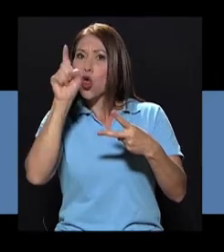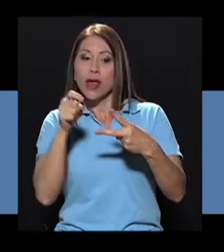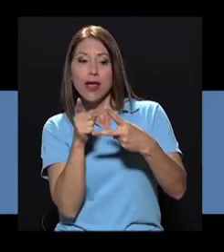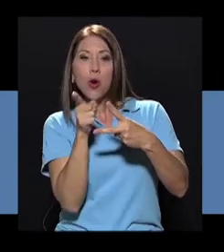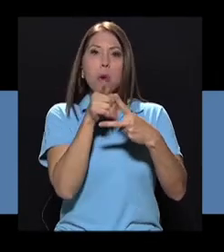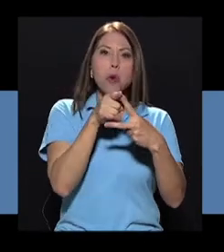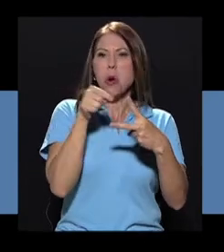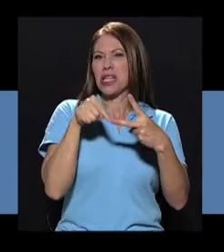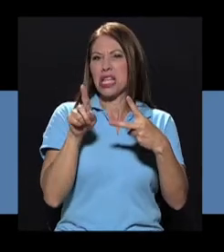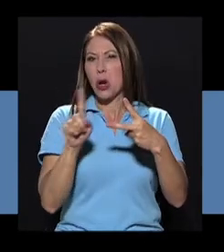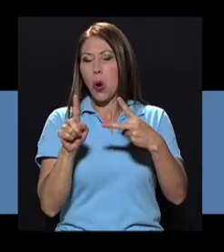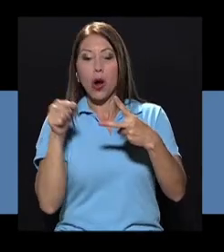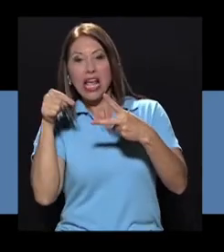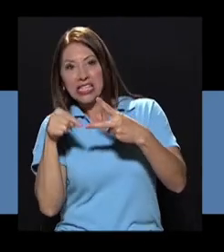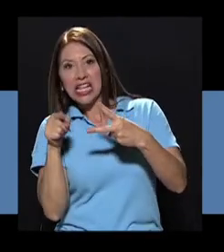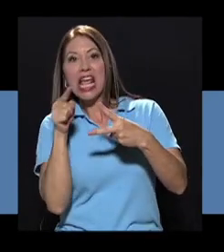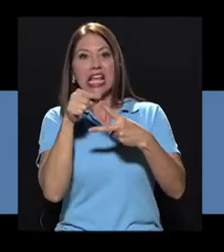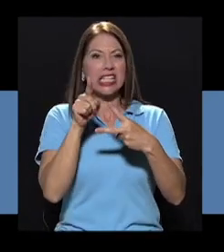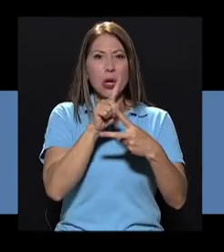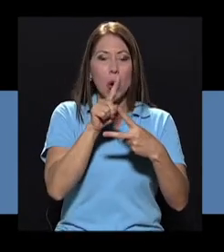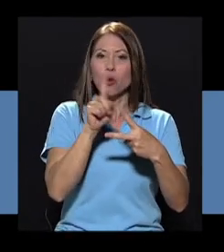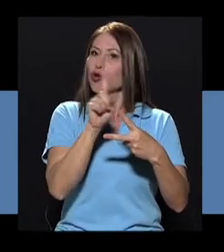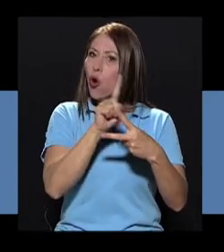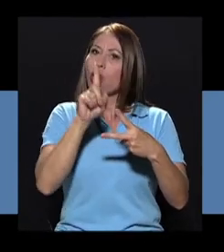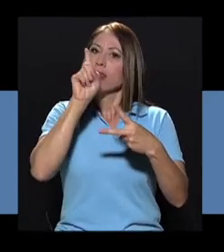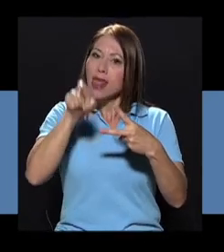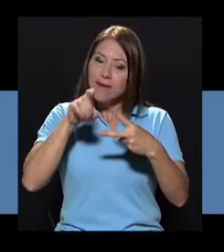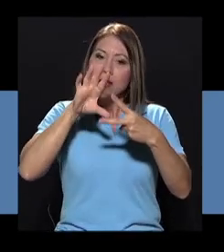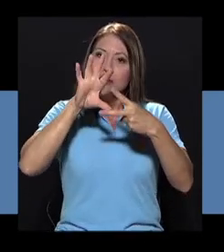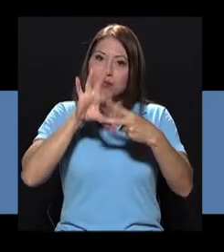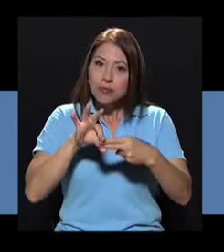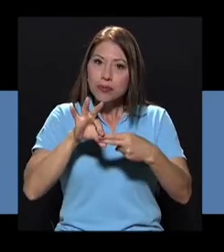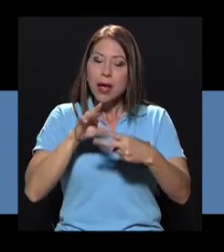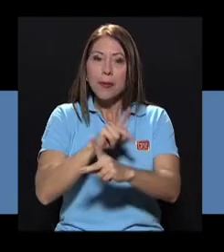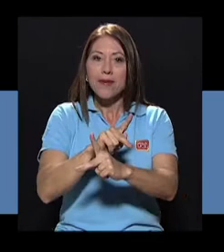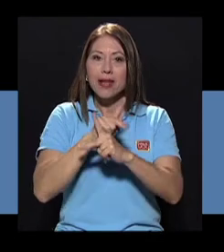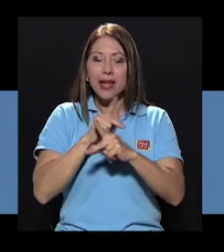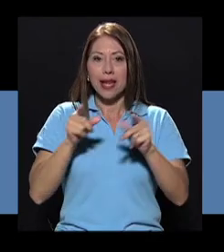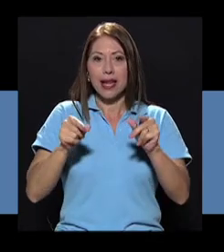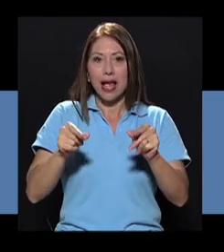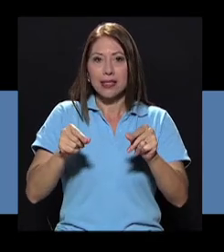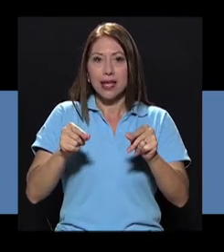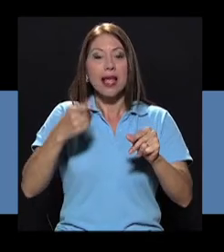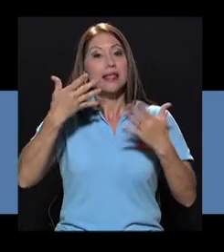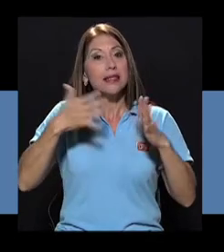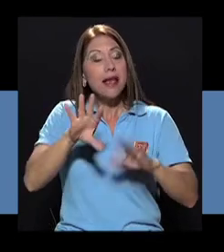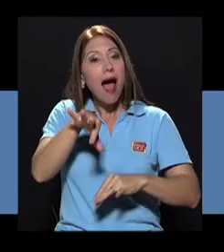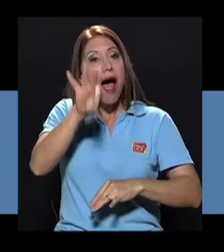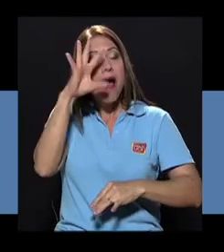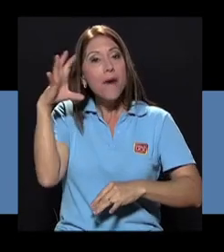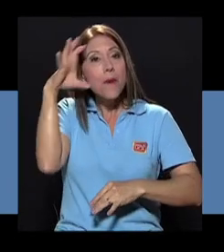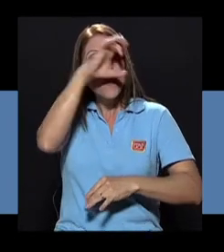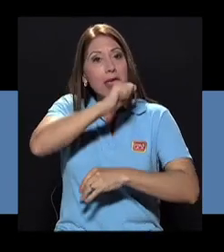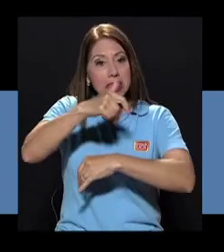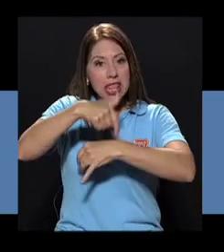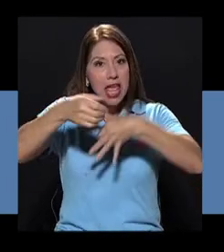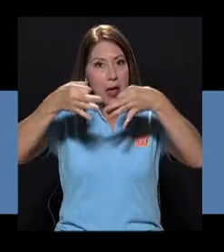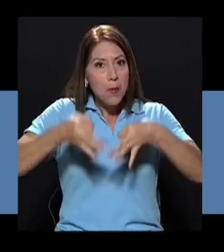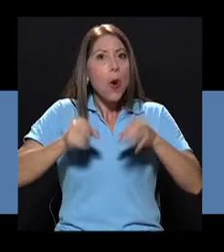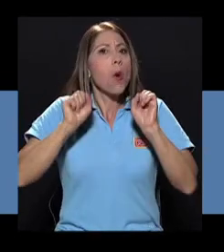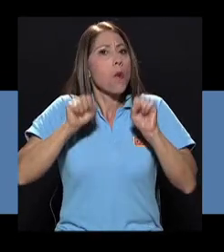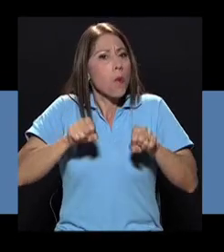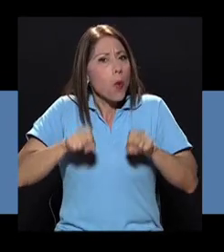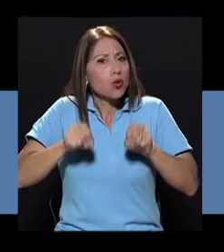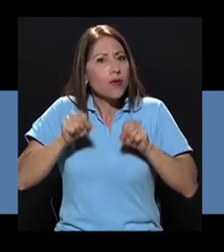exámenes y con eso podemos prevenir el cáncer. Si es detectado a tiempo, las probabilidades